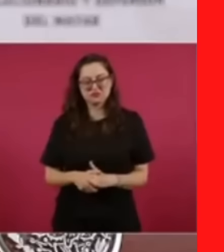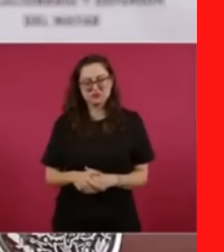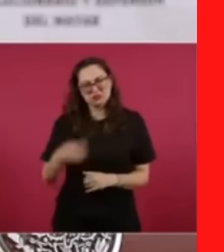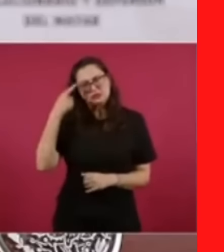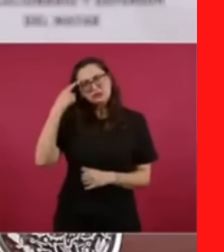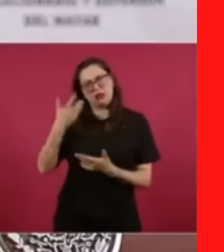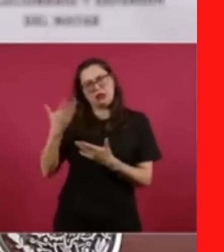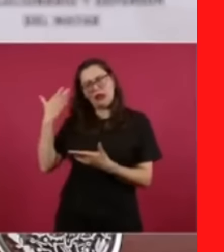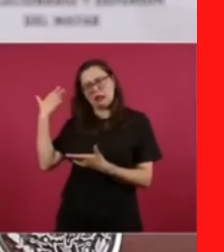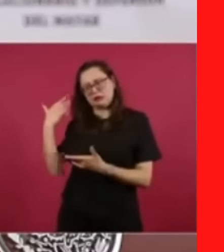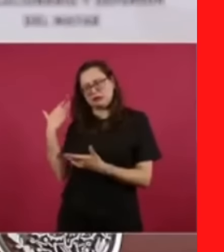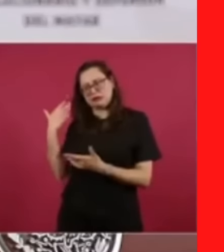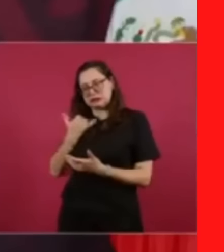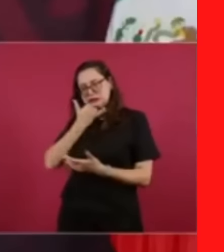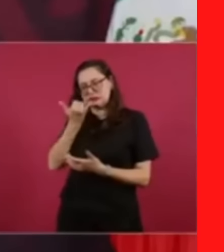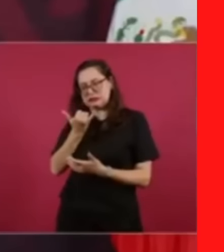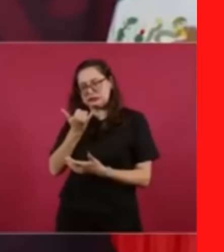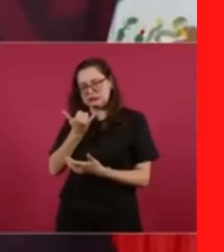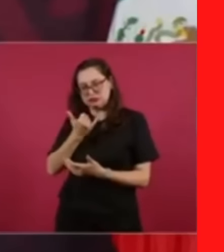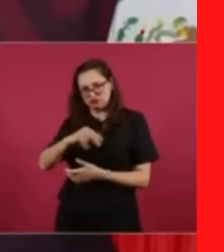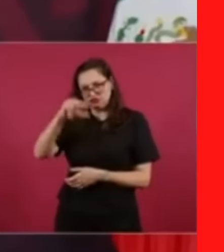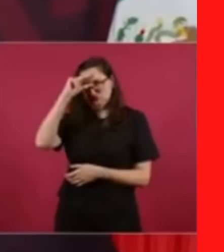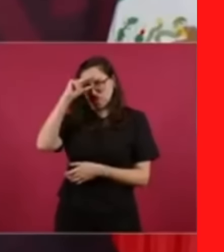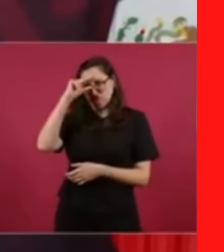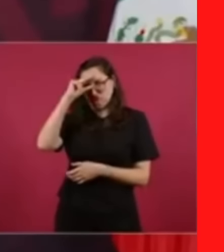cambiar de opinión.